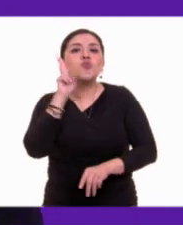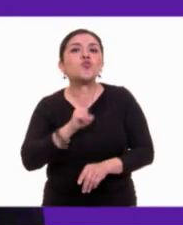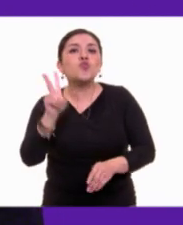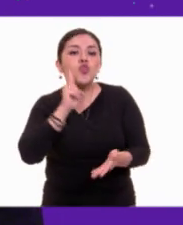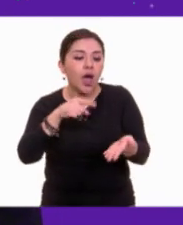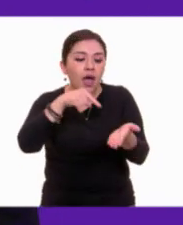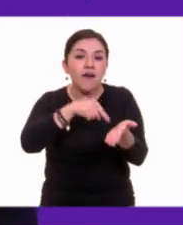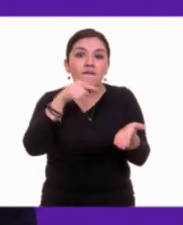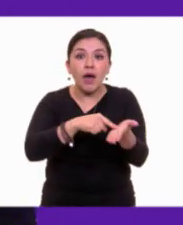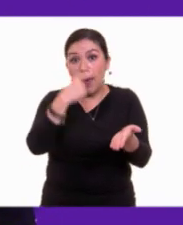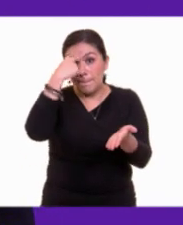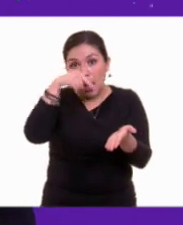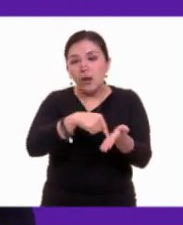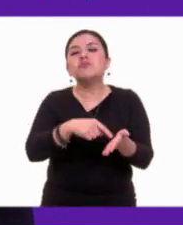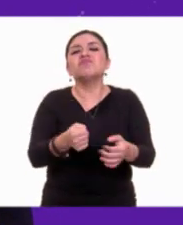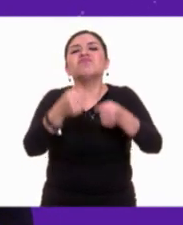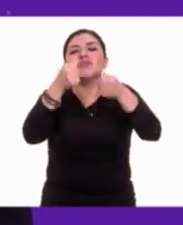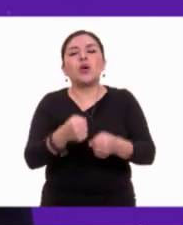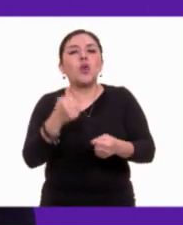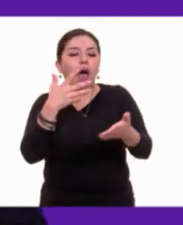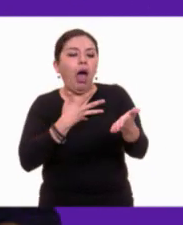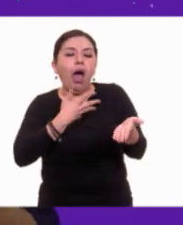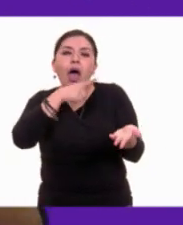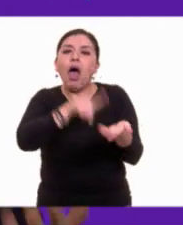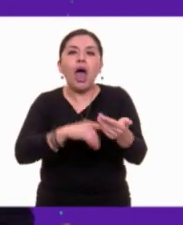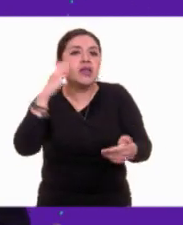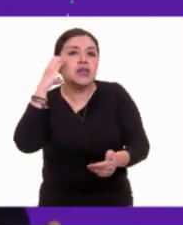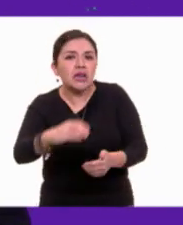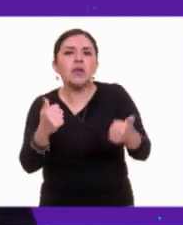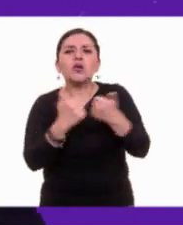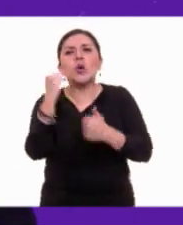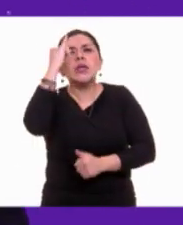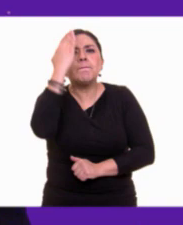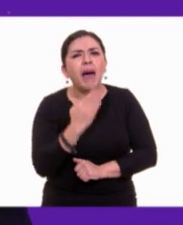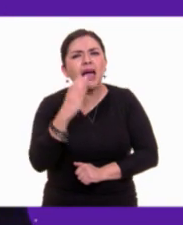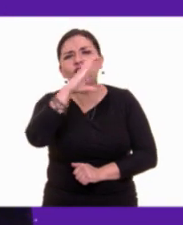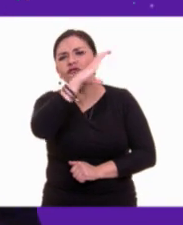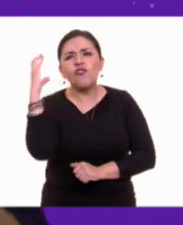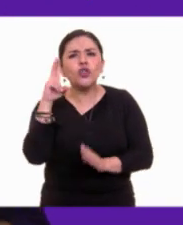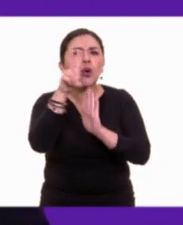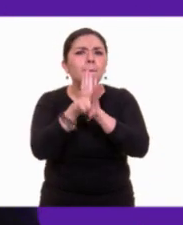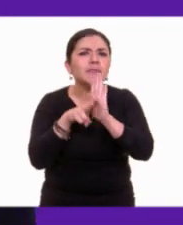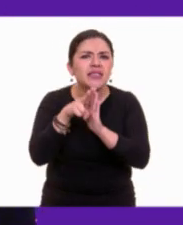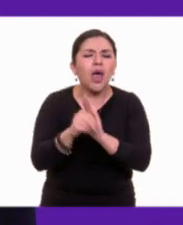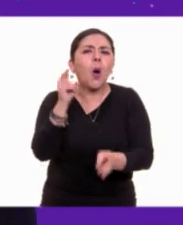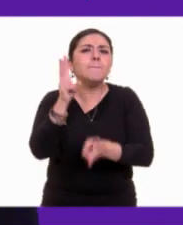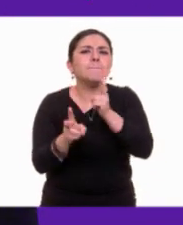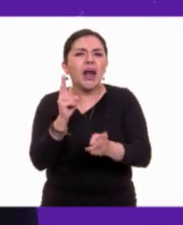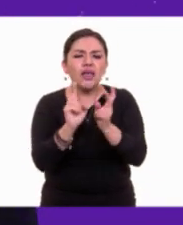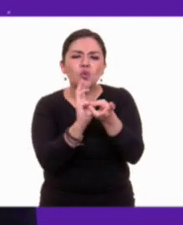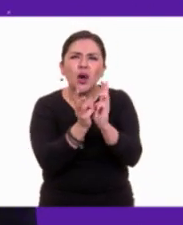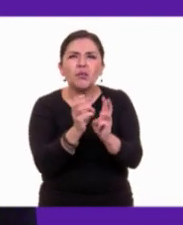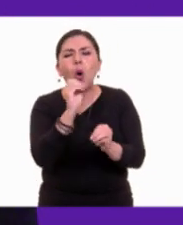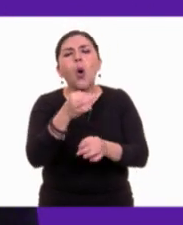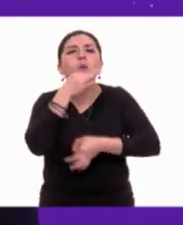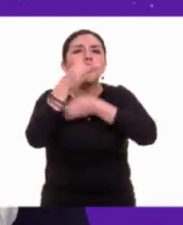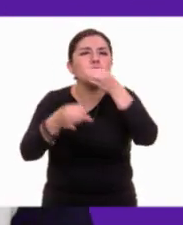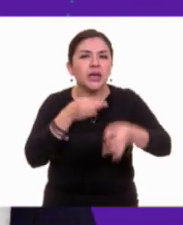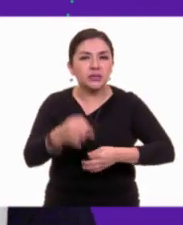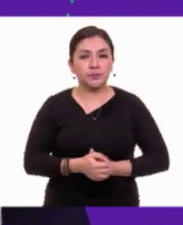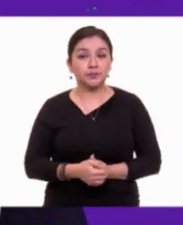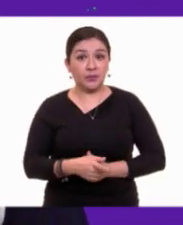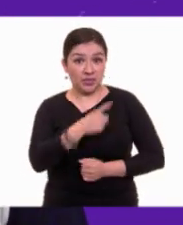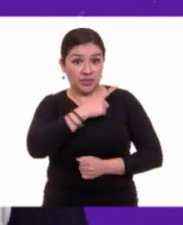digitales que pueden constatar el ciberdelito, ya sean imágenes, videos, conversaciones o publicaciones.